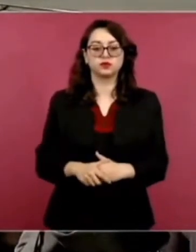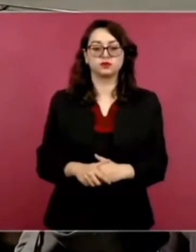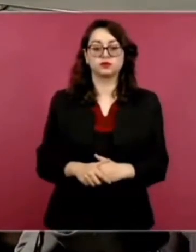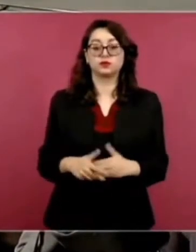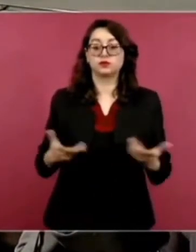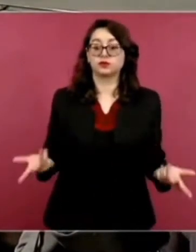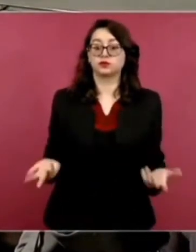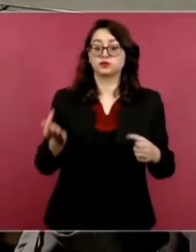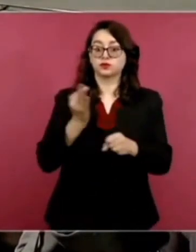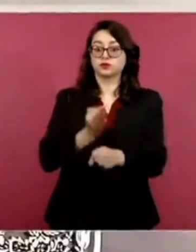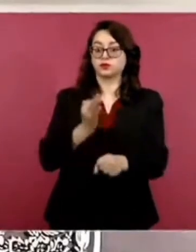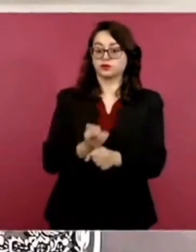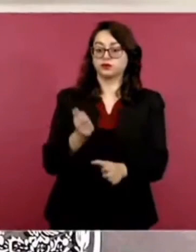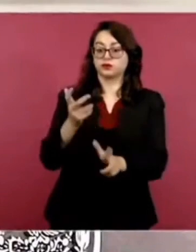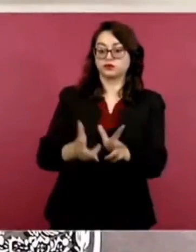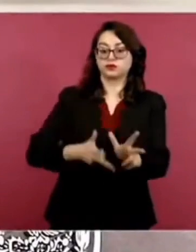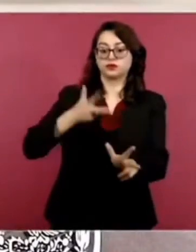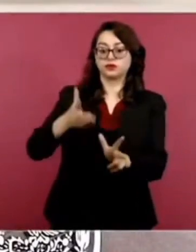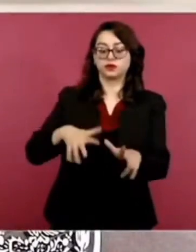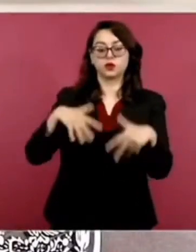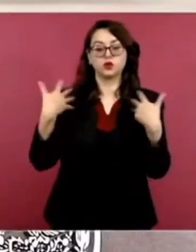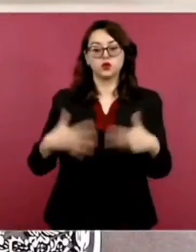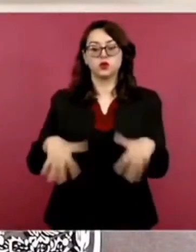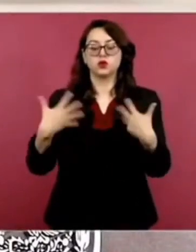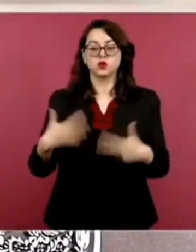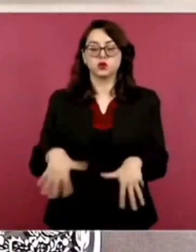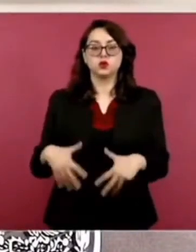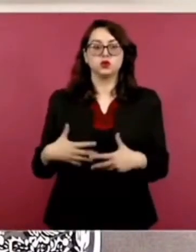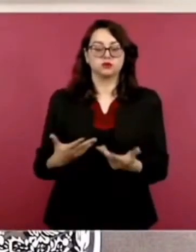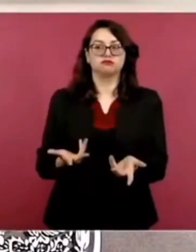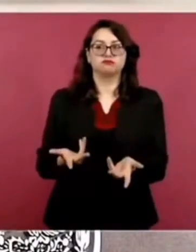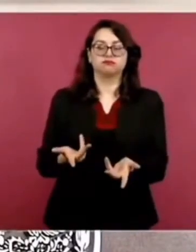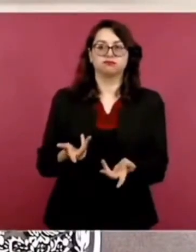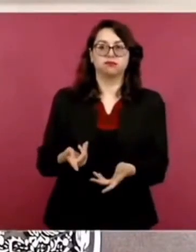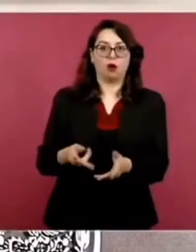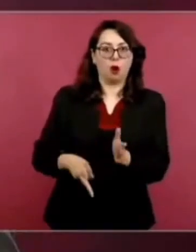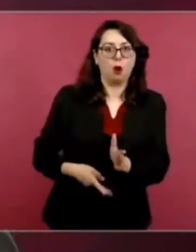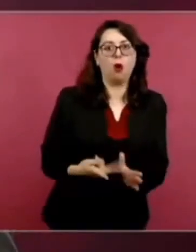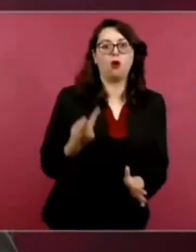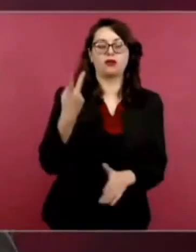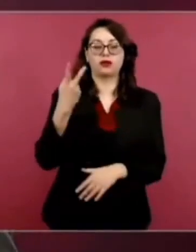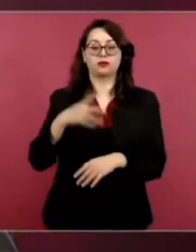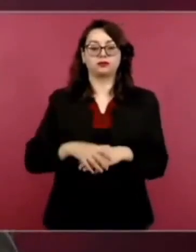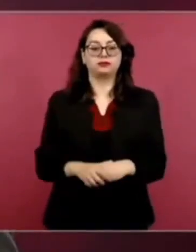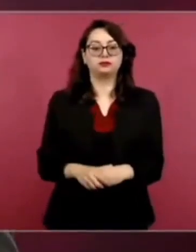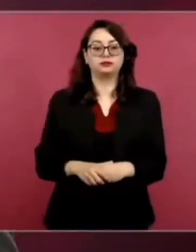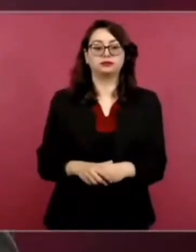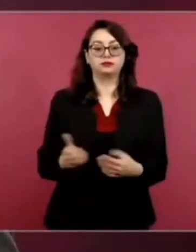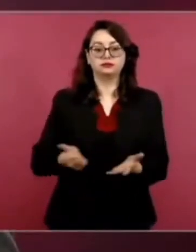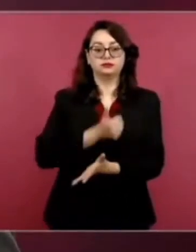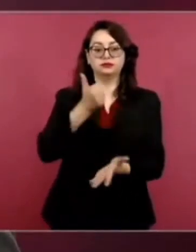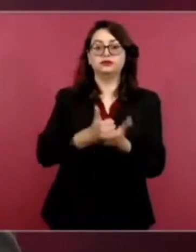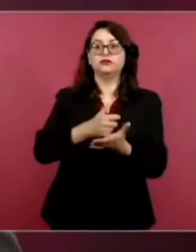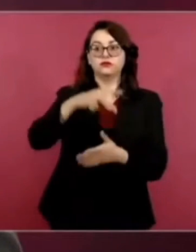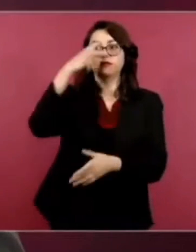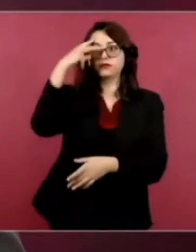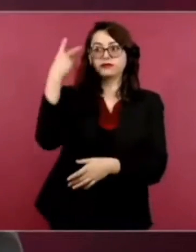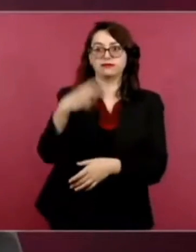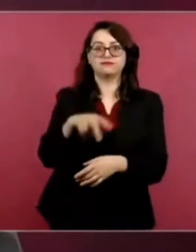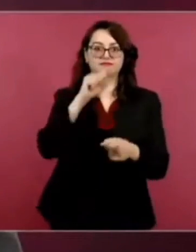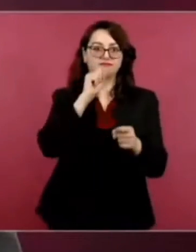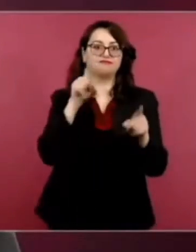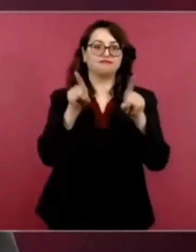de trenes, llegaron también a la Ciudad de México. Esta obra, el tren interurbano, que se llama El Insurgente,